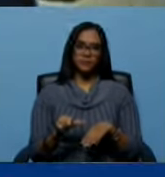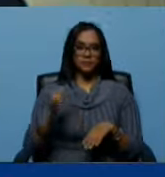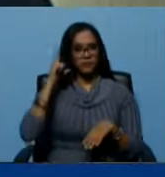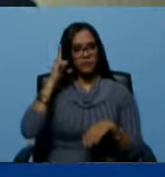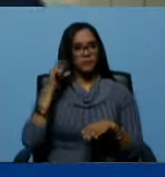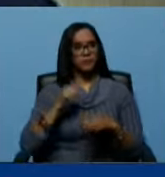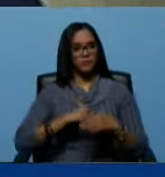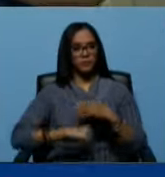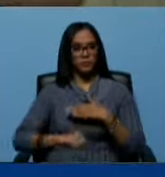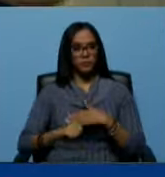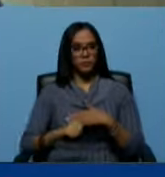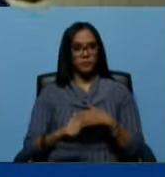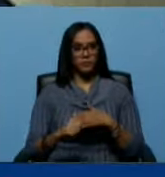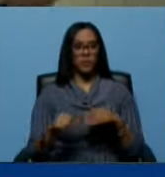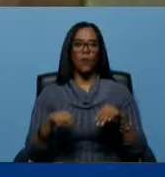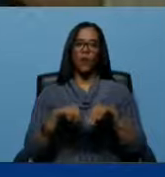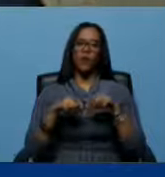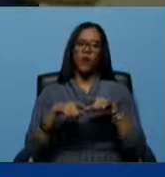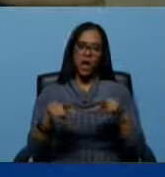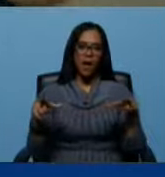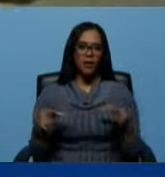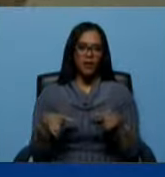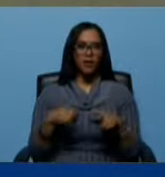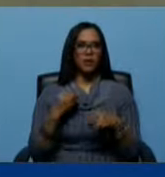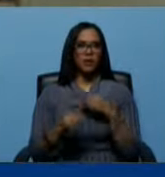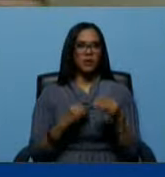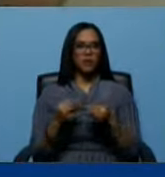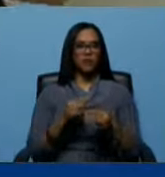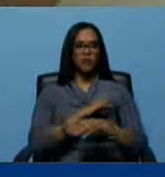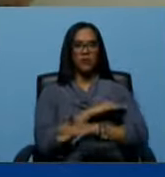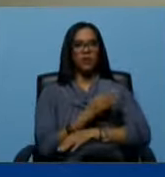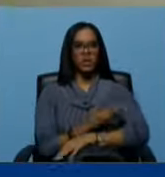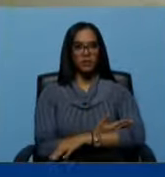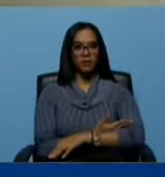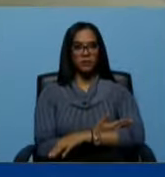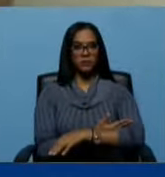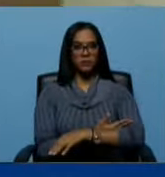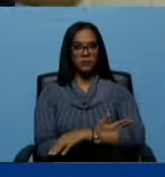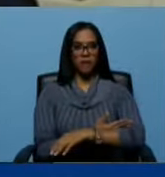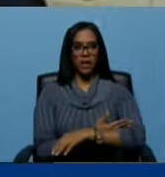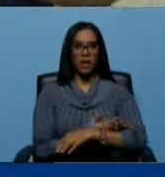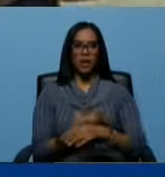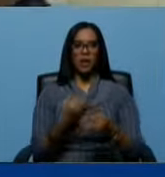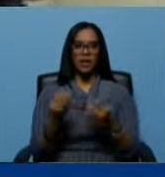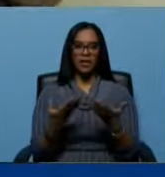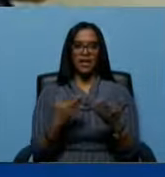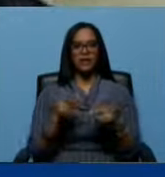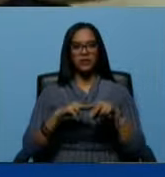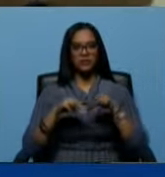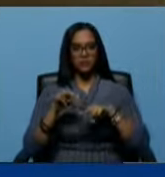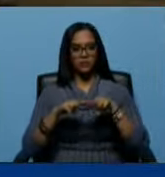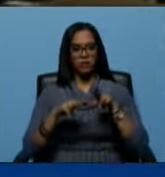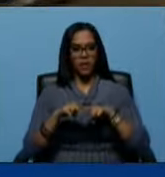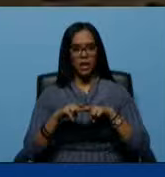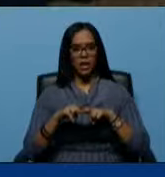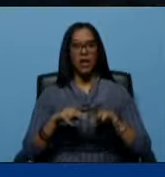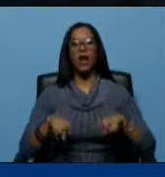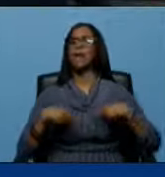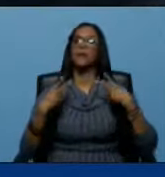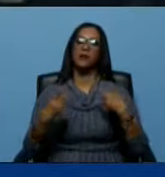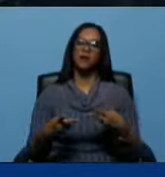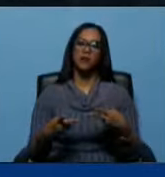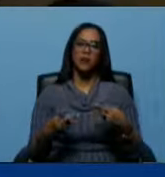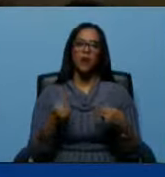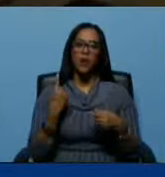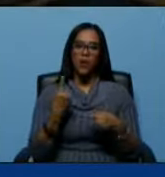obstetricia, un área que se hizo un fortalecimiento en lo que es la infraestructura, en la modernización con un